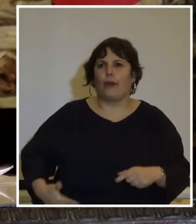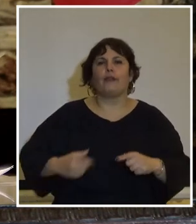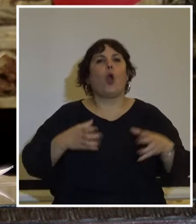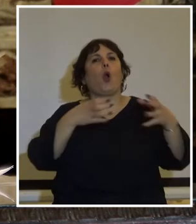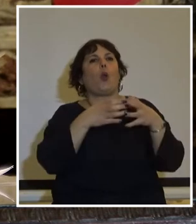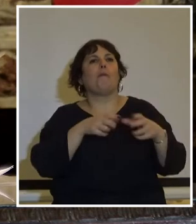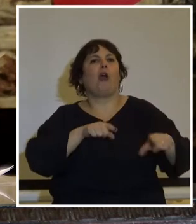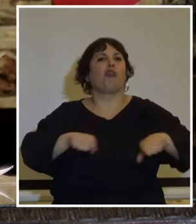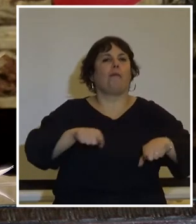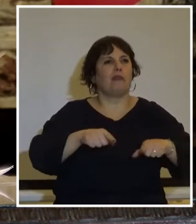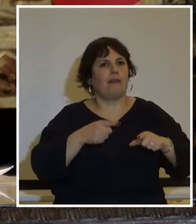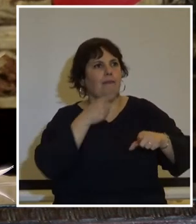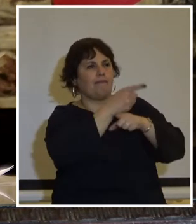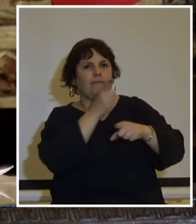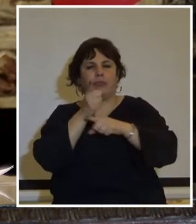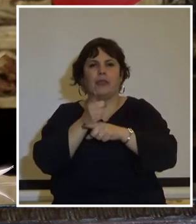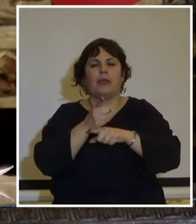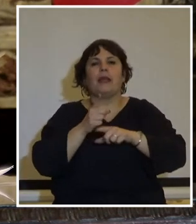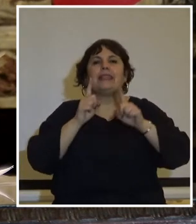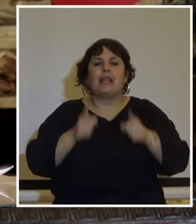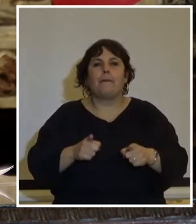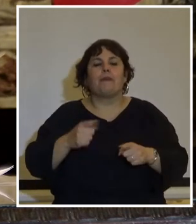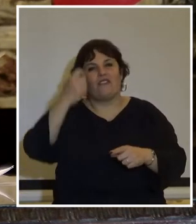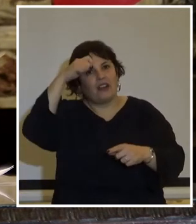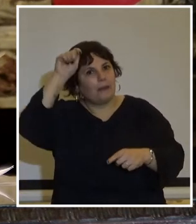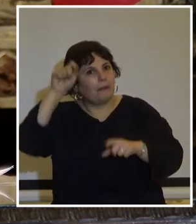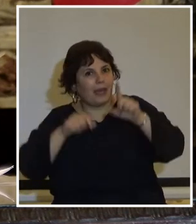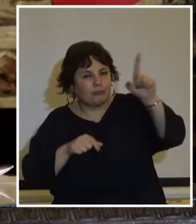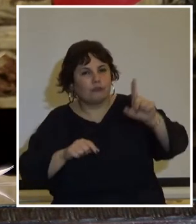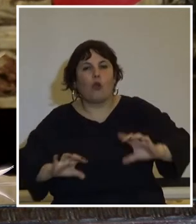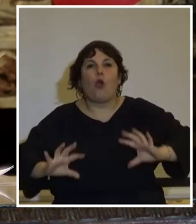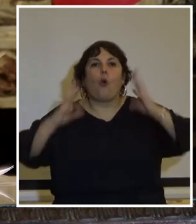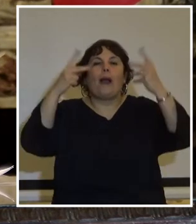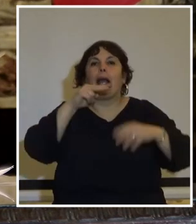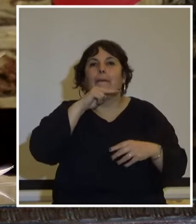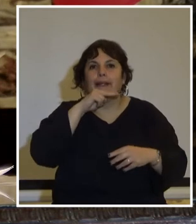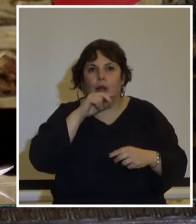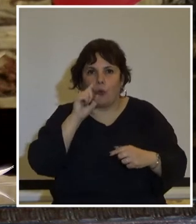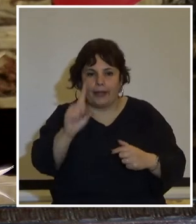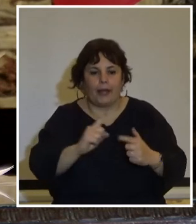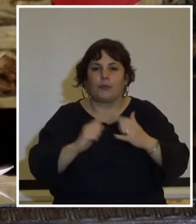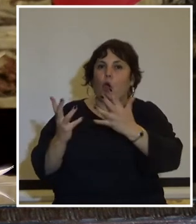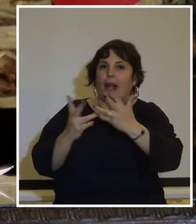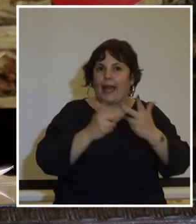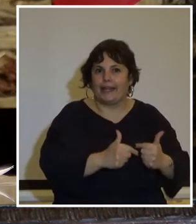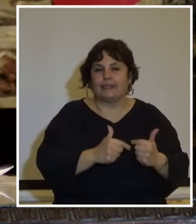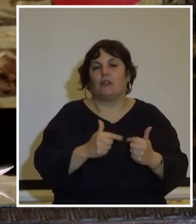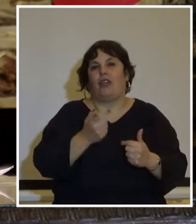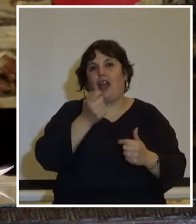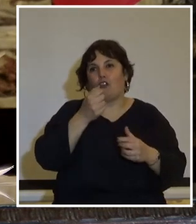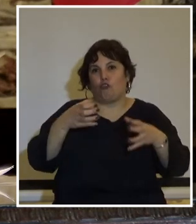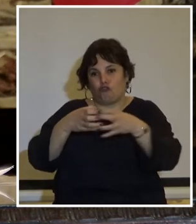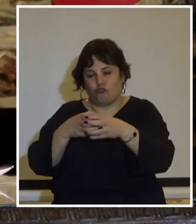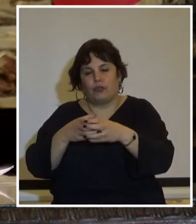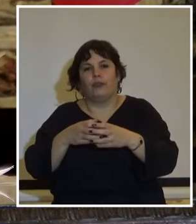dominantes la marcha del frigorífico de fraiventos la huelga metalúrgica la organización de los arroceros